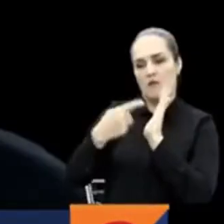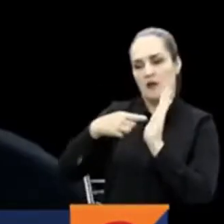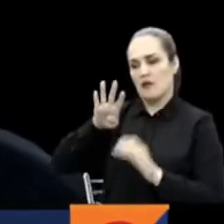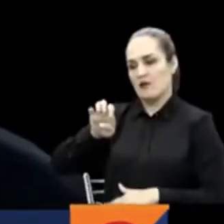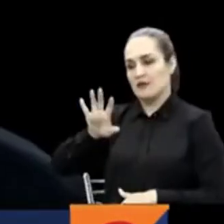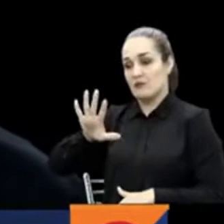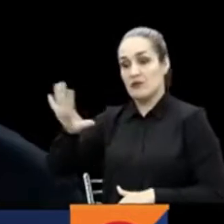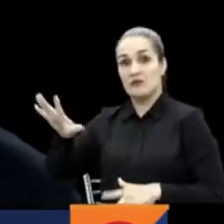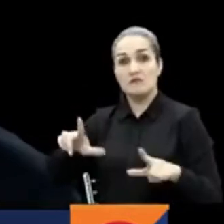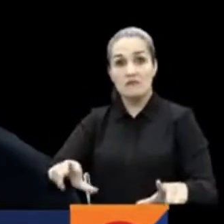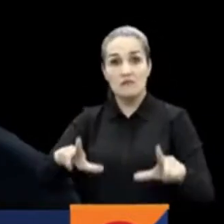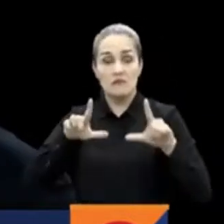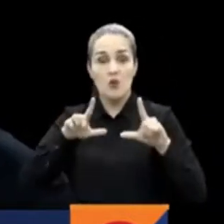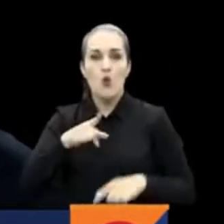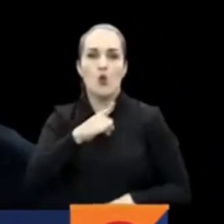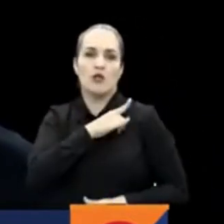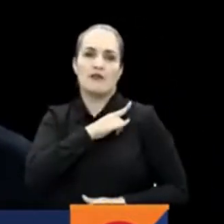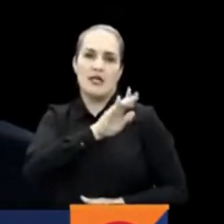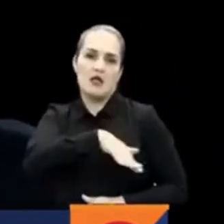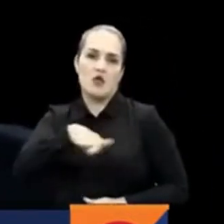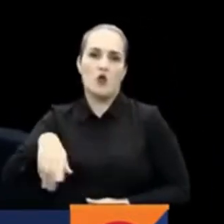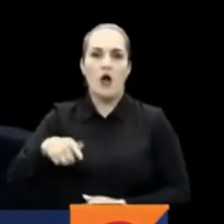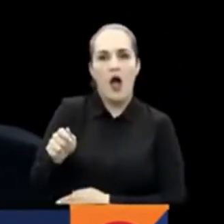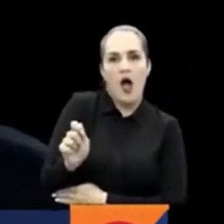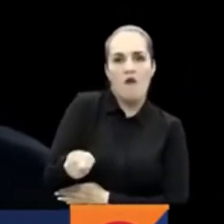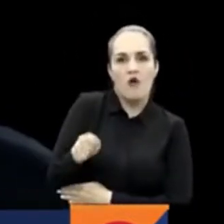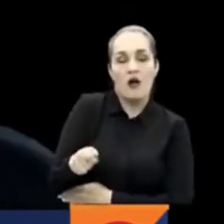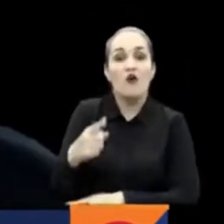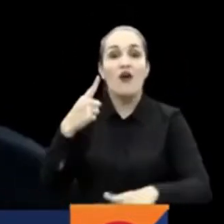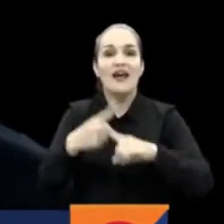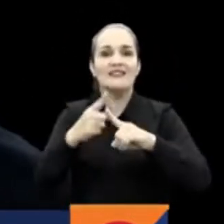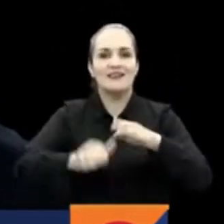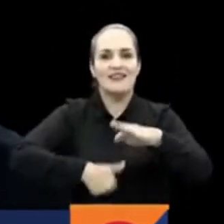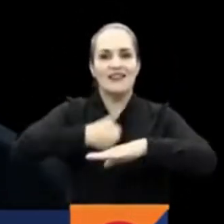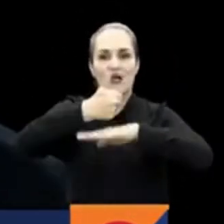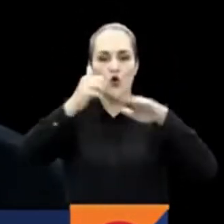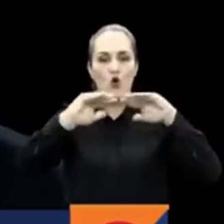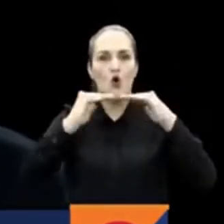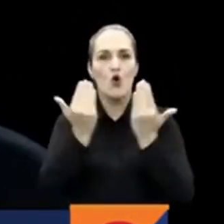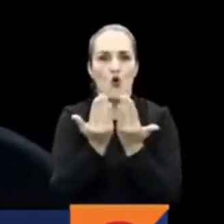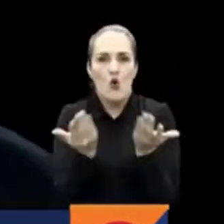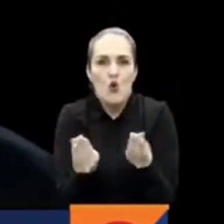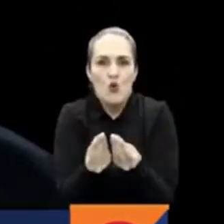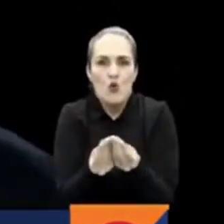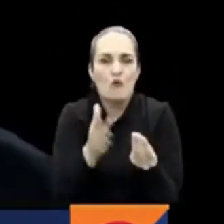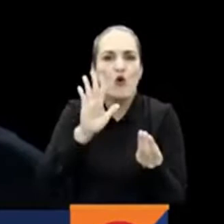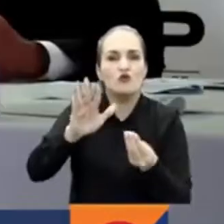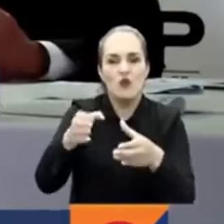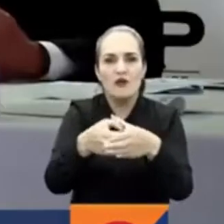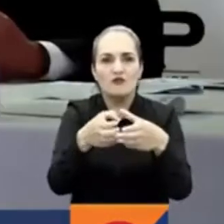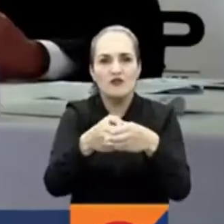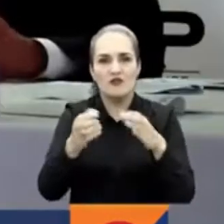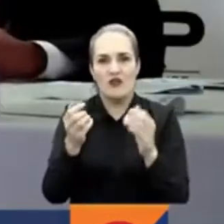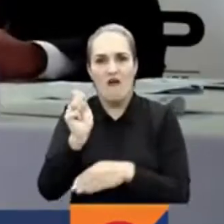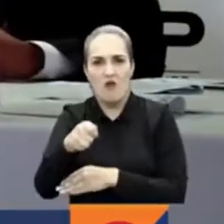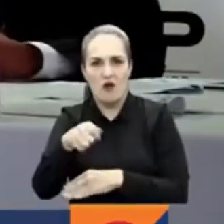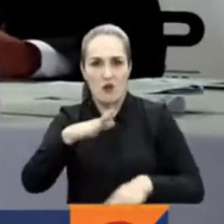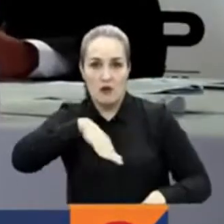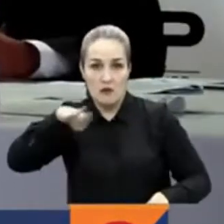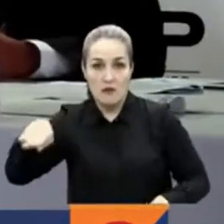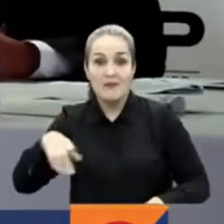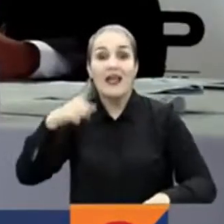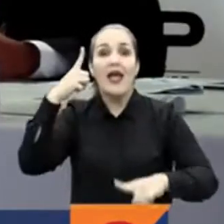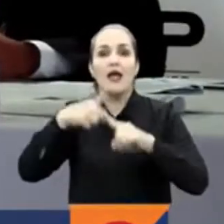abogado de la Universidad de Antioquia y fue director del Colegio Antioqueño de Abogados. Tiene que funcionar la justicia. Fue comisionado de las